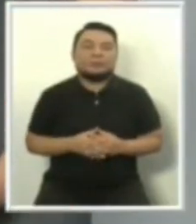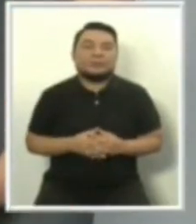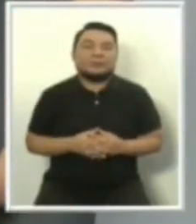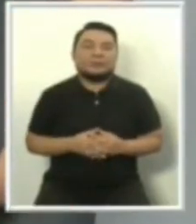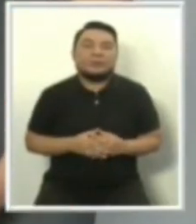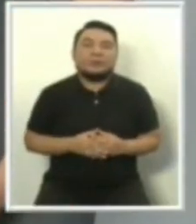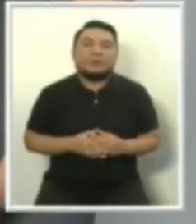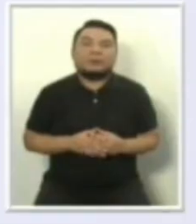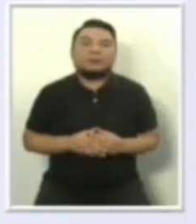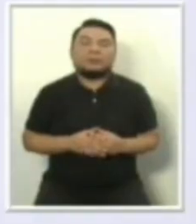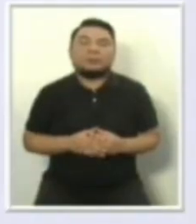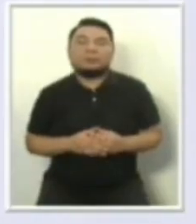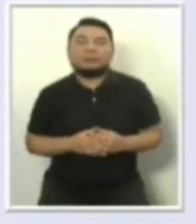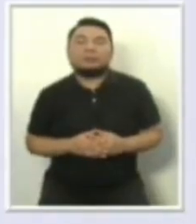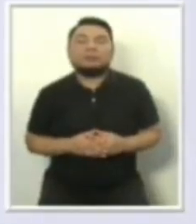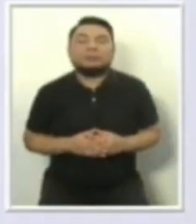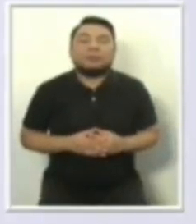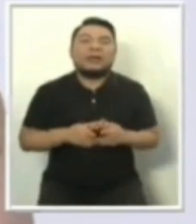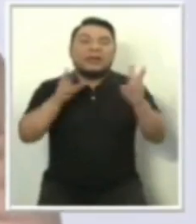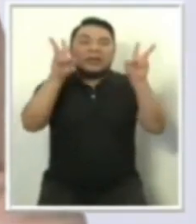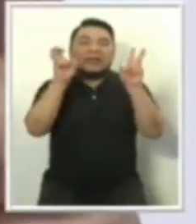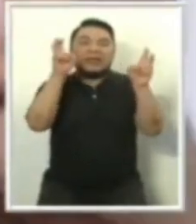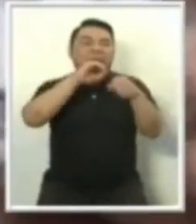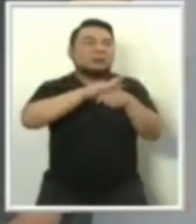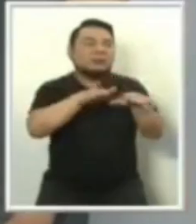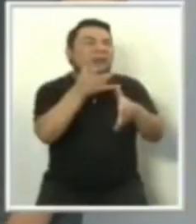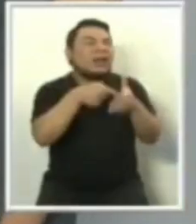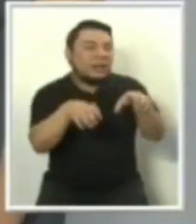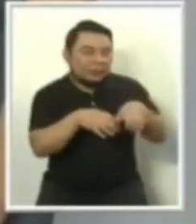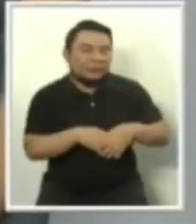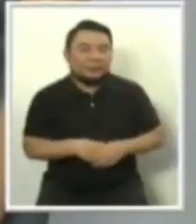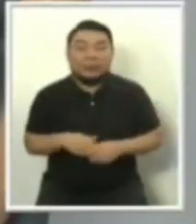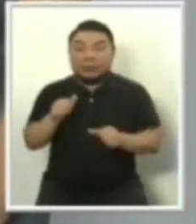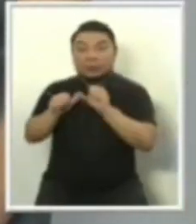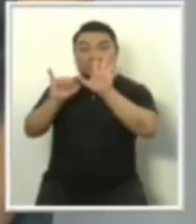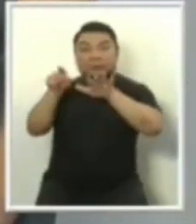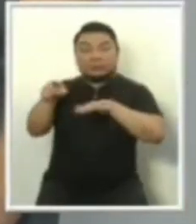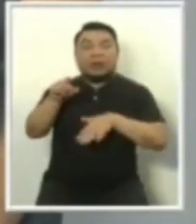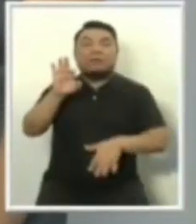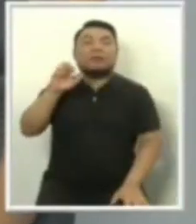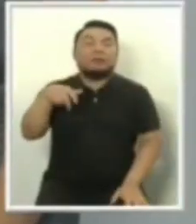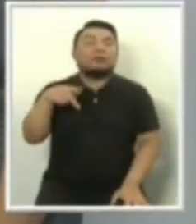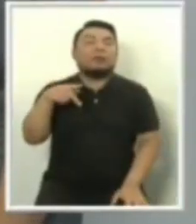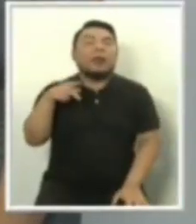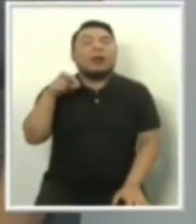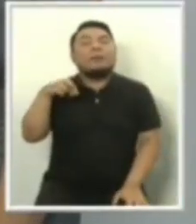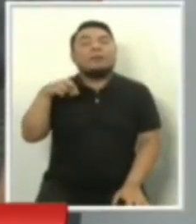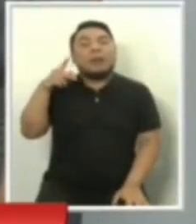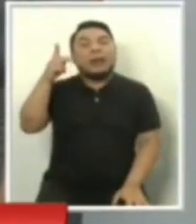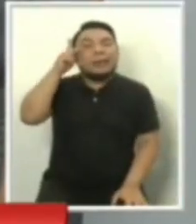Medidas frente a la pandemia. Número seis, Fuerza Popular Keiko Fujimori.